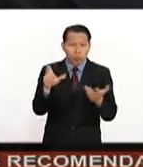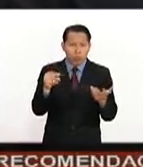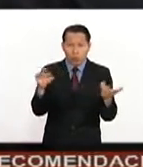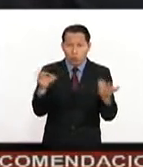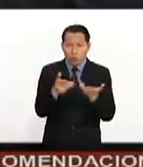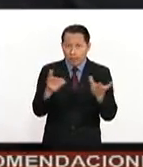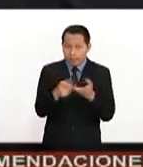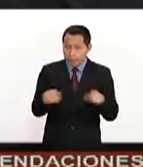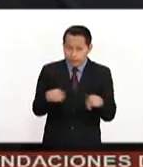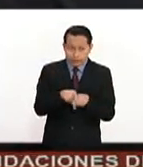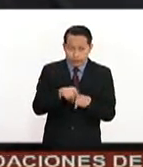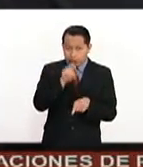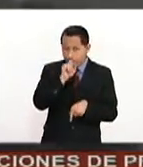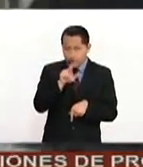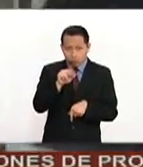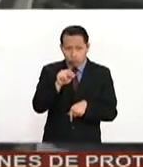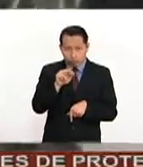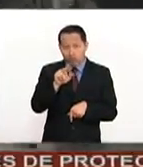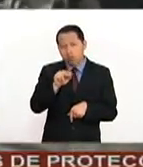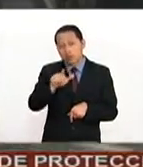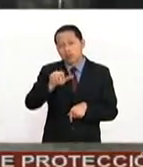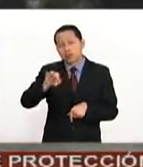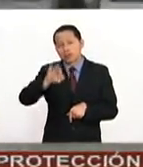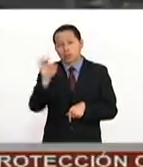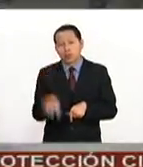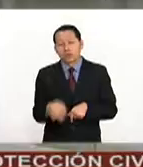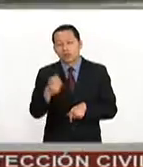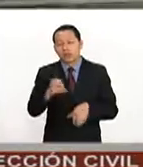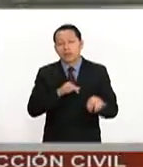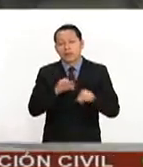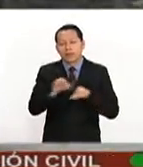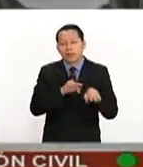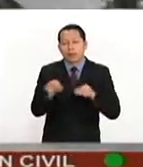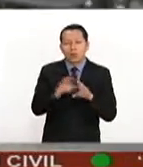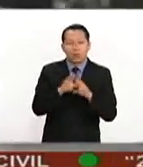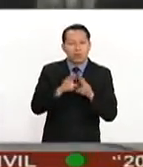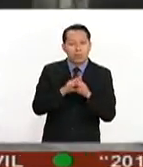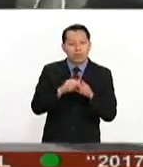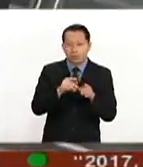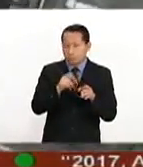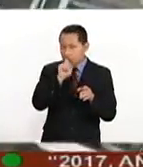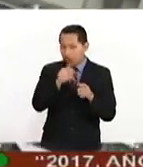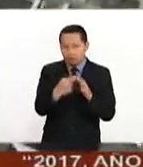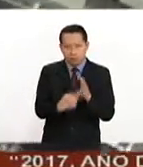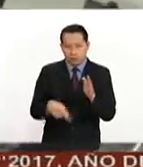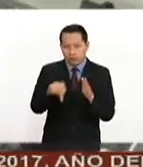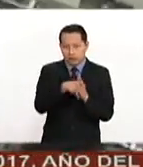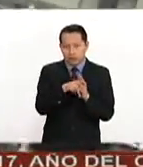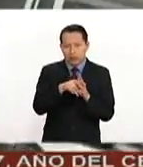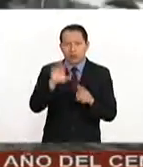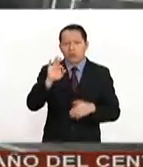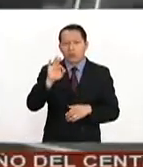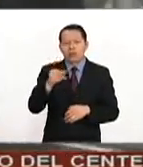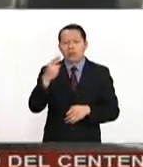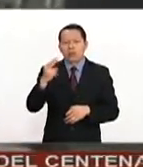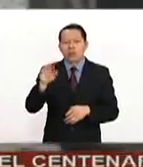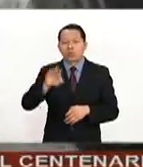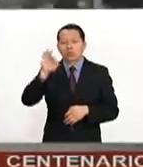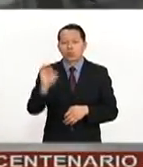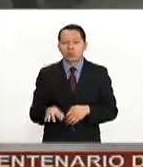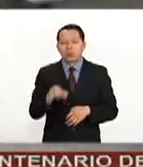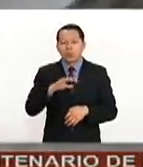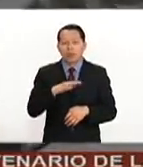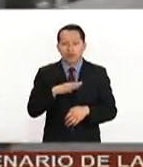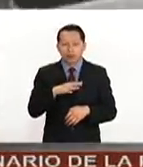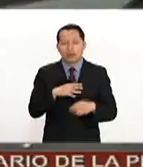cifra similar. En 87% de estos empleos son permanentes, 42% superan los